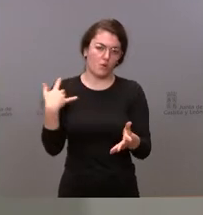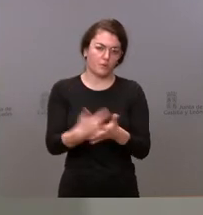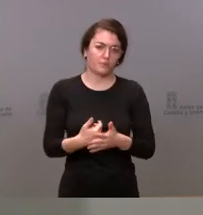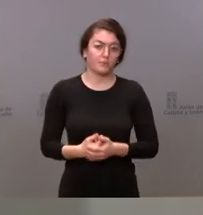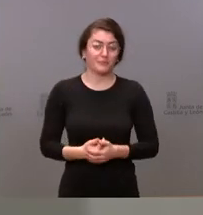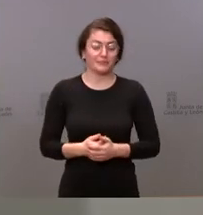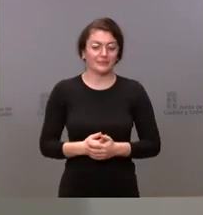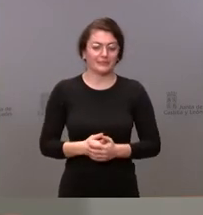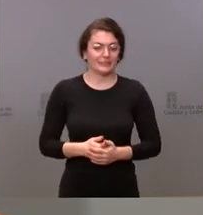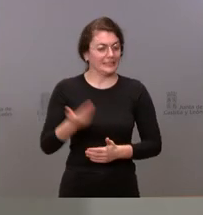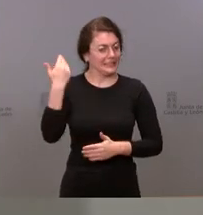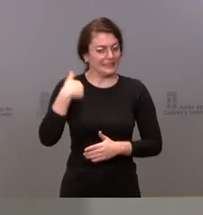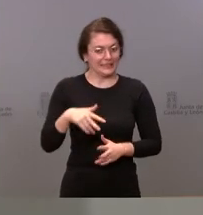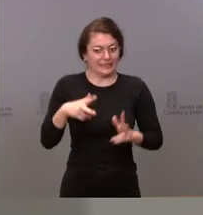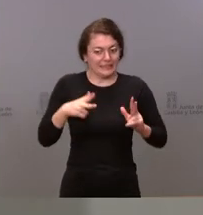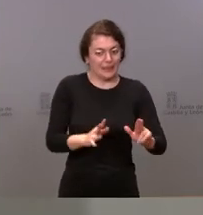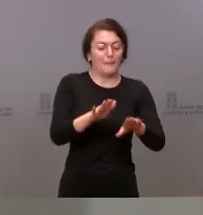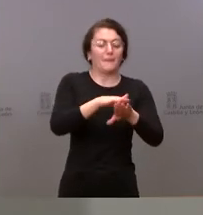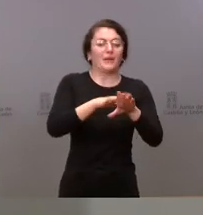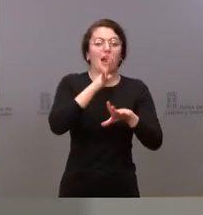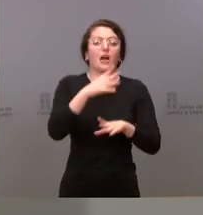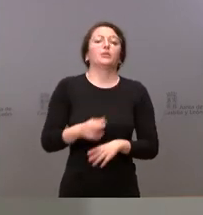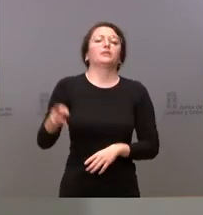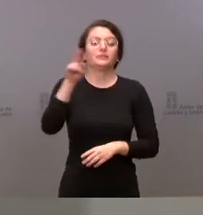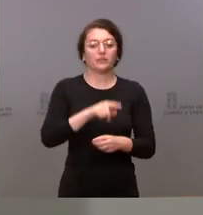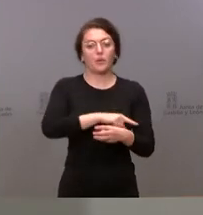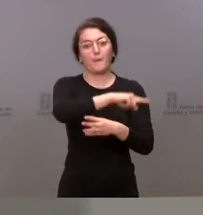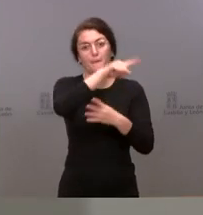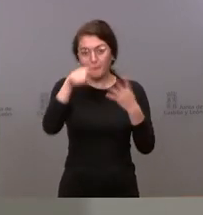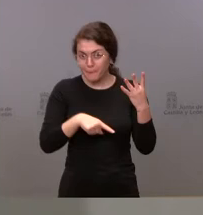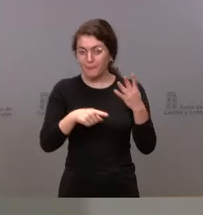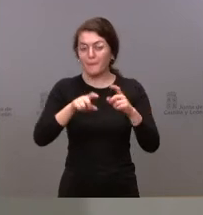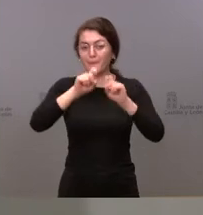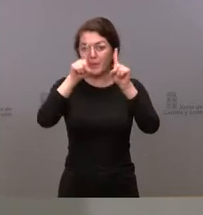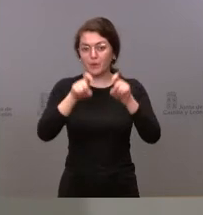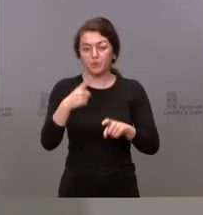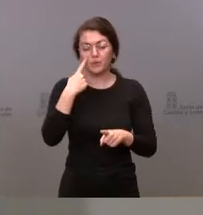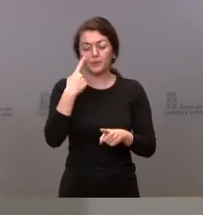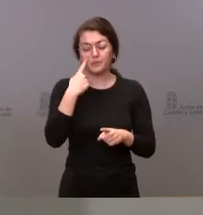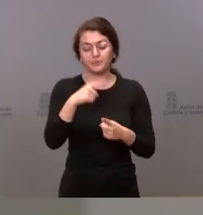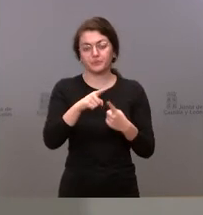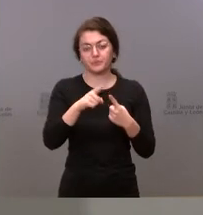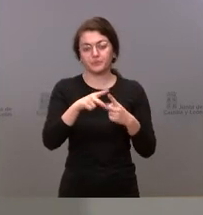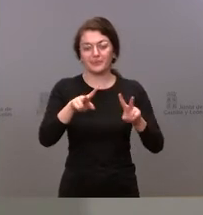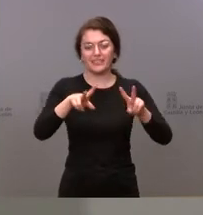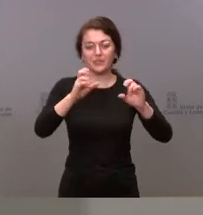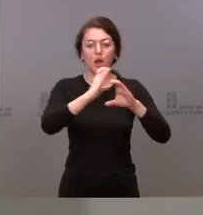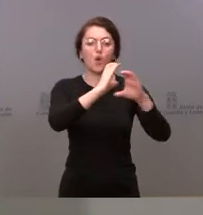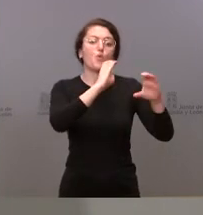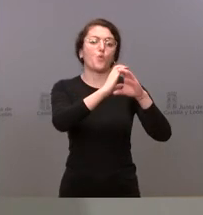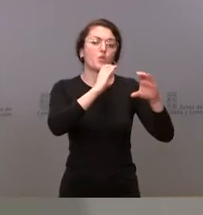y disculpe este pero lógicamente ese es de los puntos que siempre señalen al final. En relación con la unidad móvil.